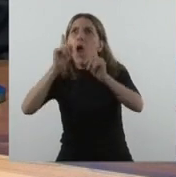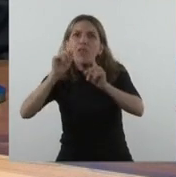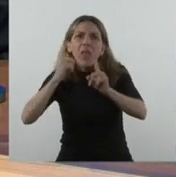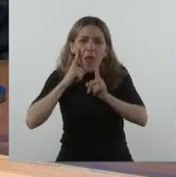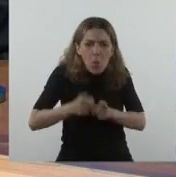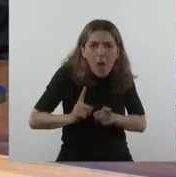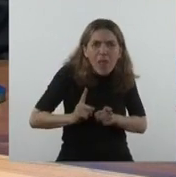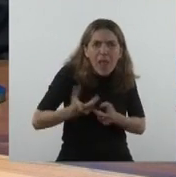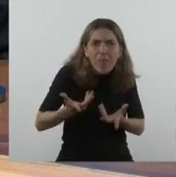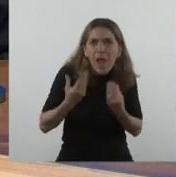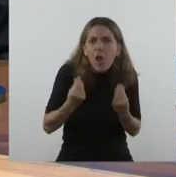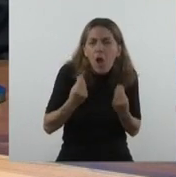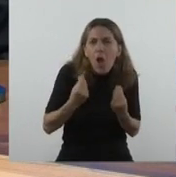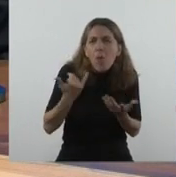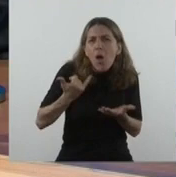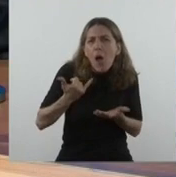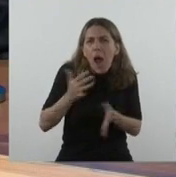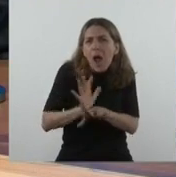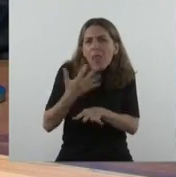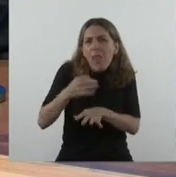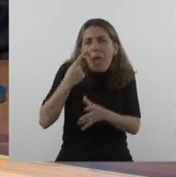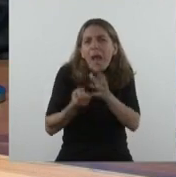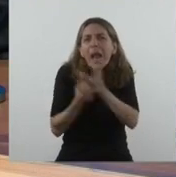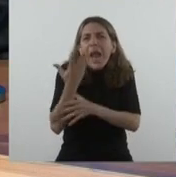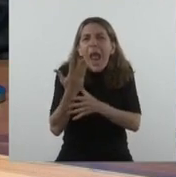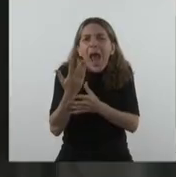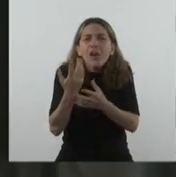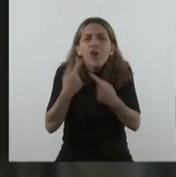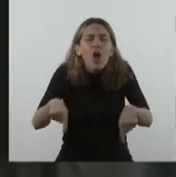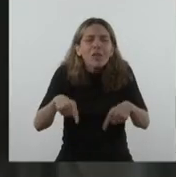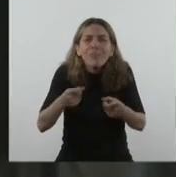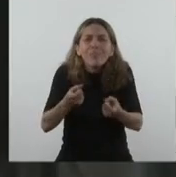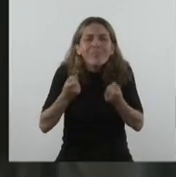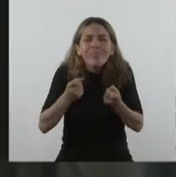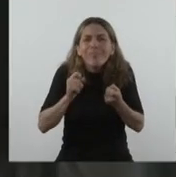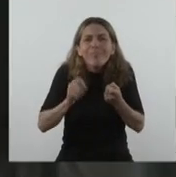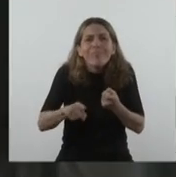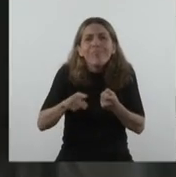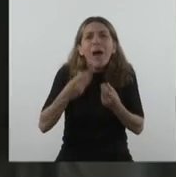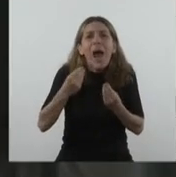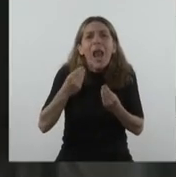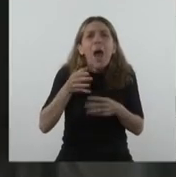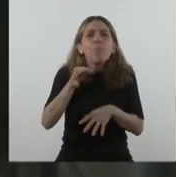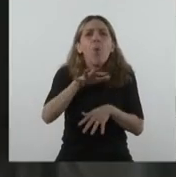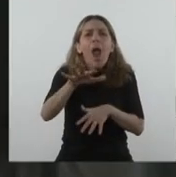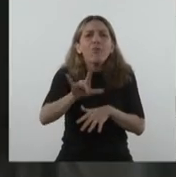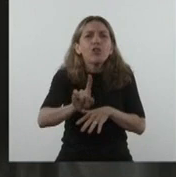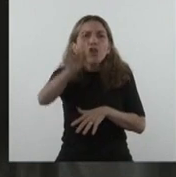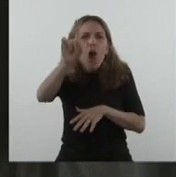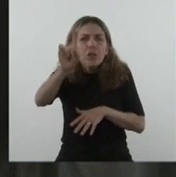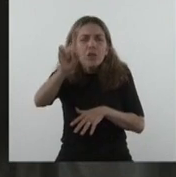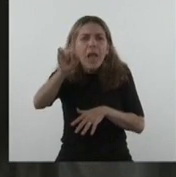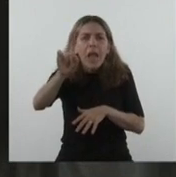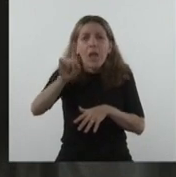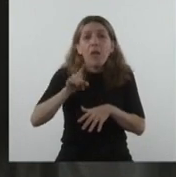construir las condiciones necesarias para que nuestros pueblos vivan todos con la